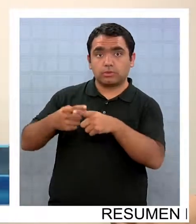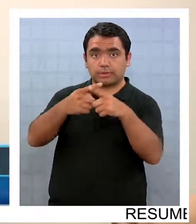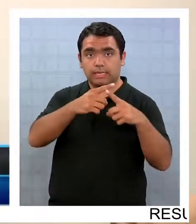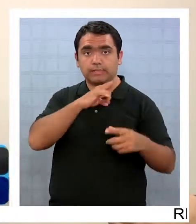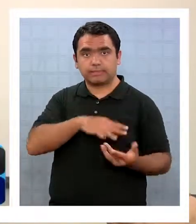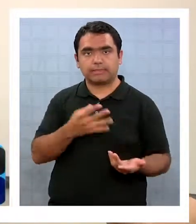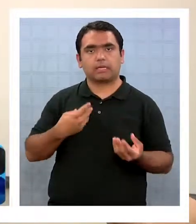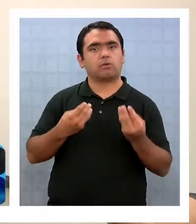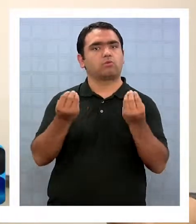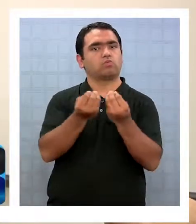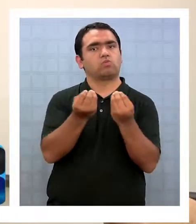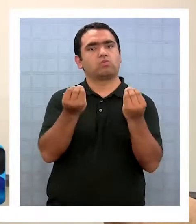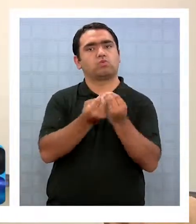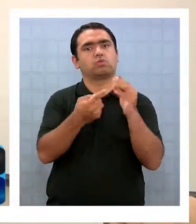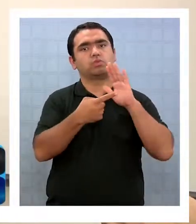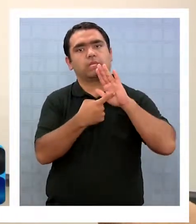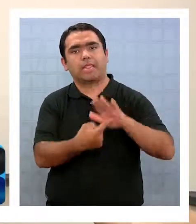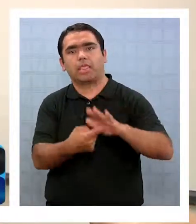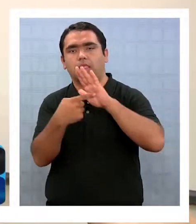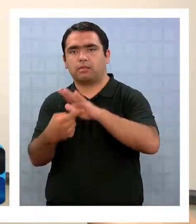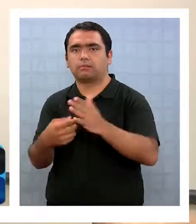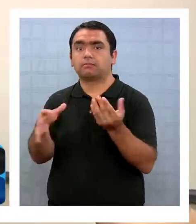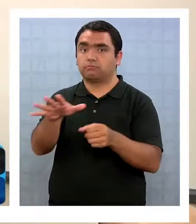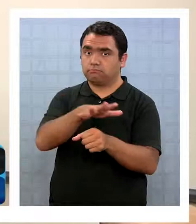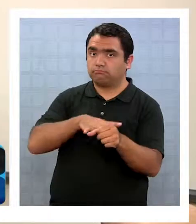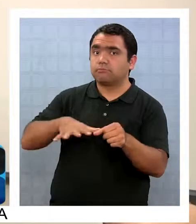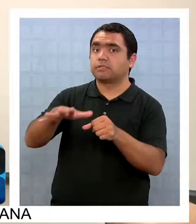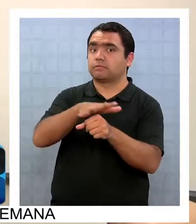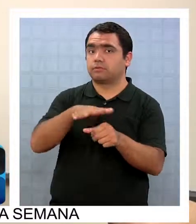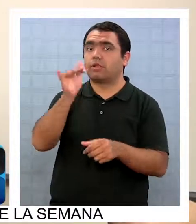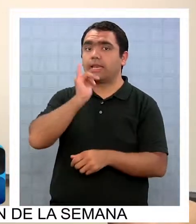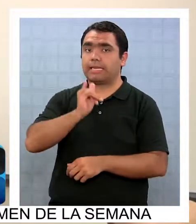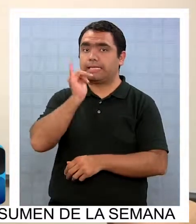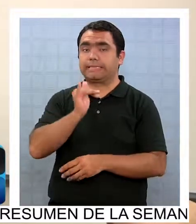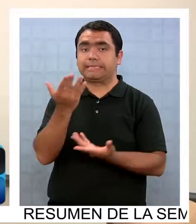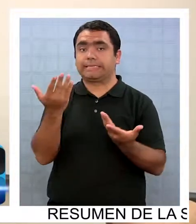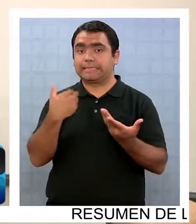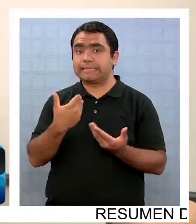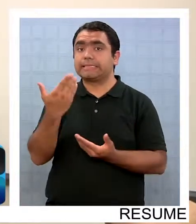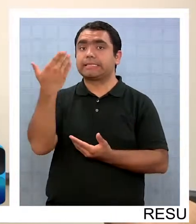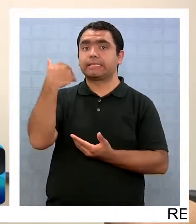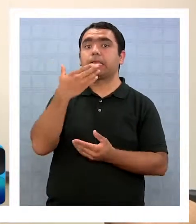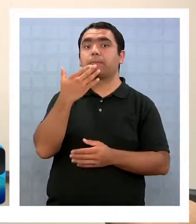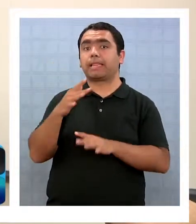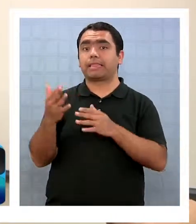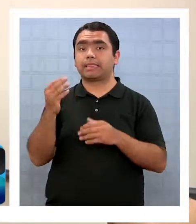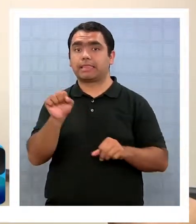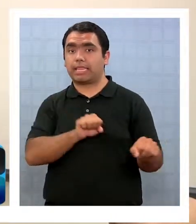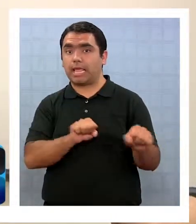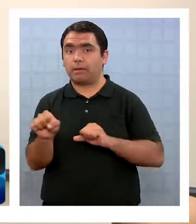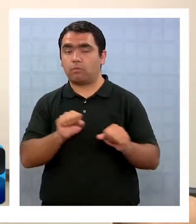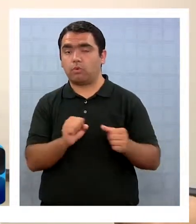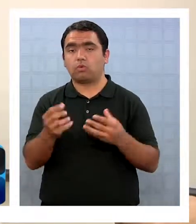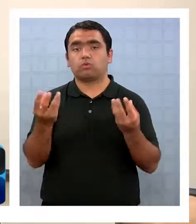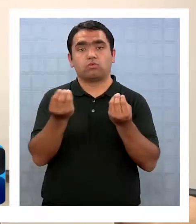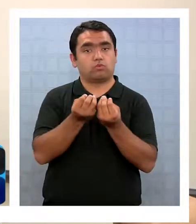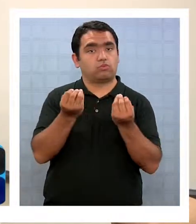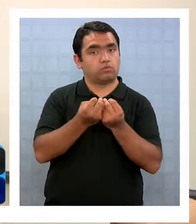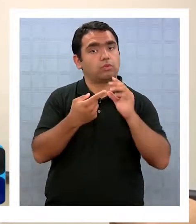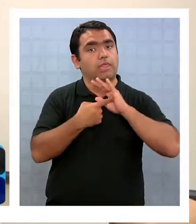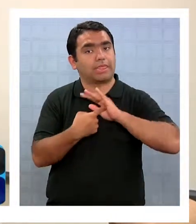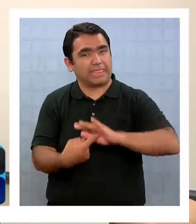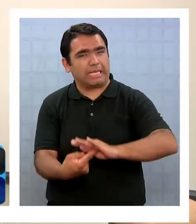nosotros hemos visto situaciones en Iquique recientes y a partir también del terremoto, por qué no decirlo, vivimos situaciones de